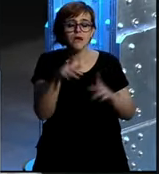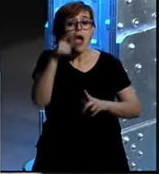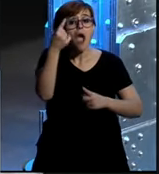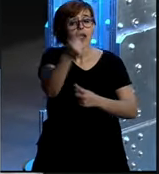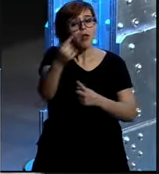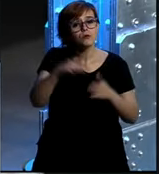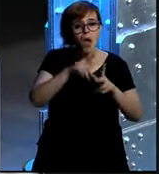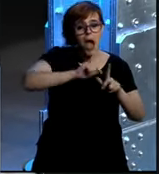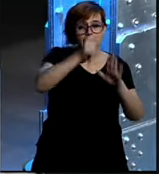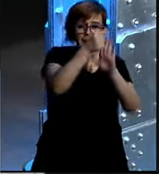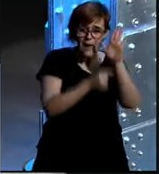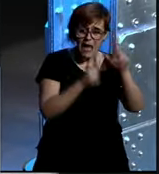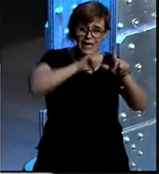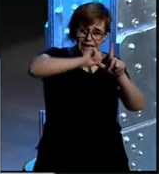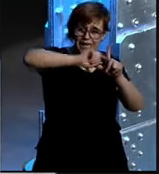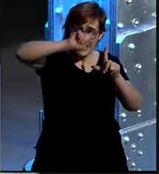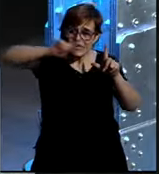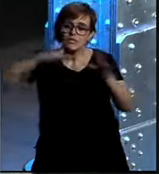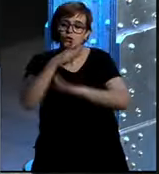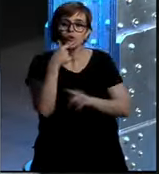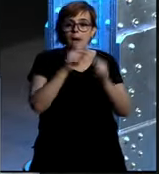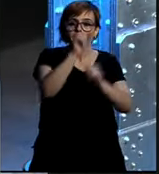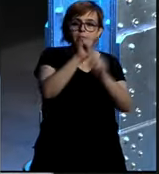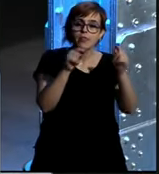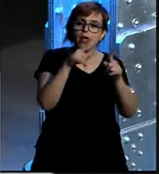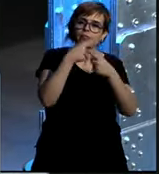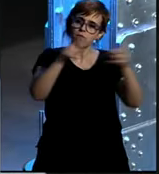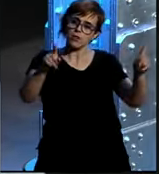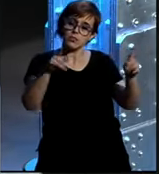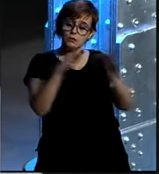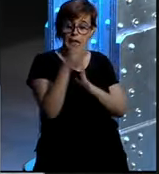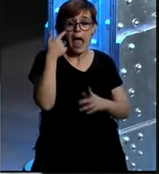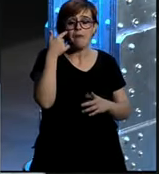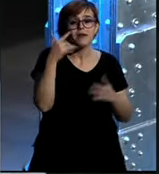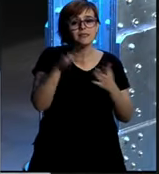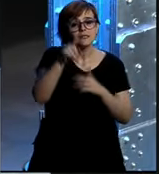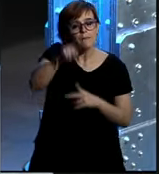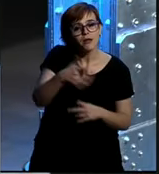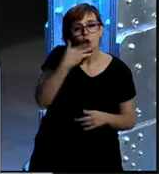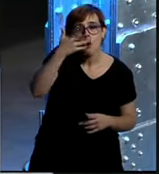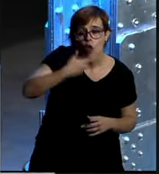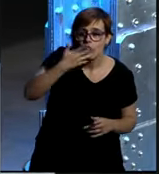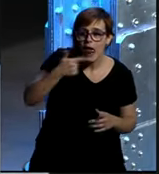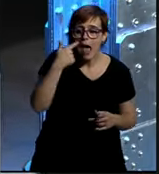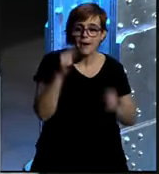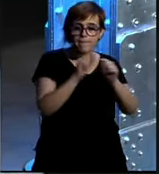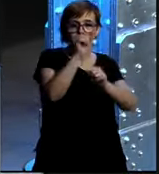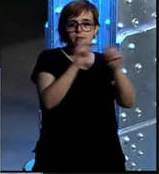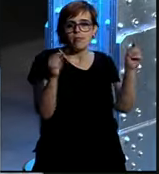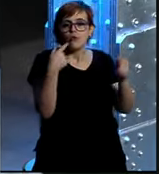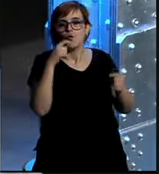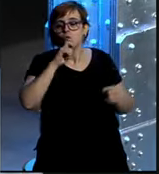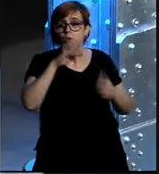mide una cosa diferente y está en mi experiencia está en entender bien qué es lo que mide ese ranking cómo lo mide por ejemplo